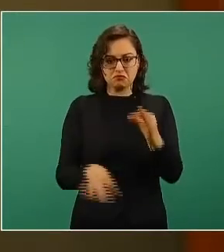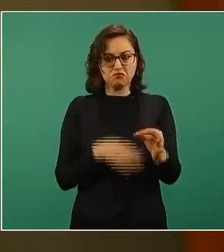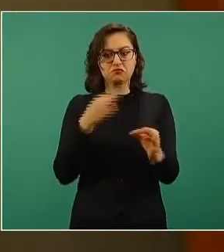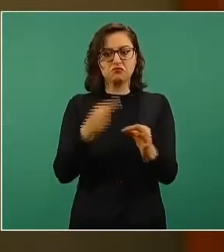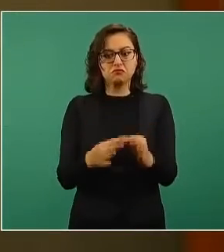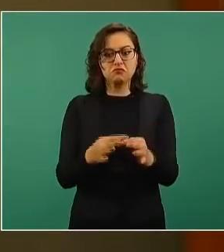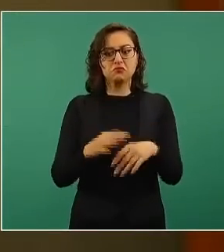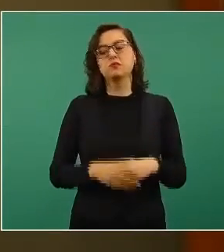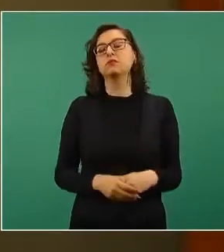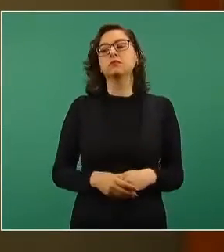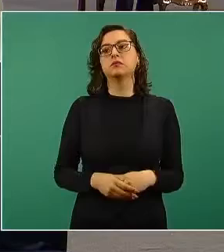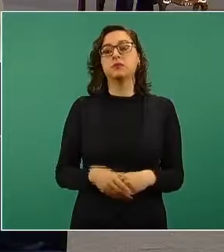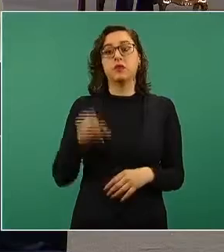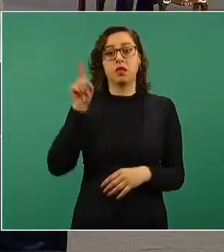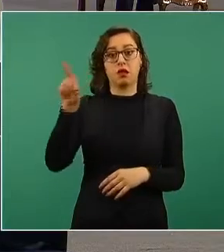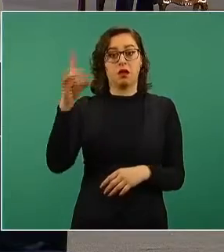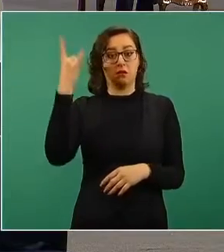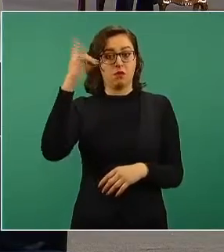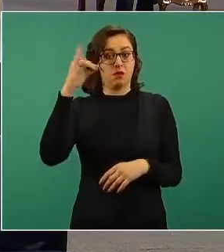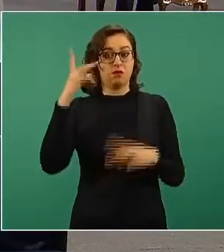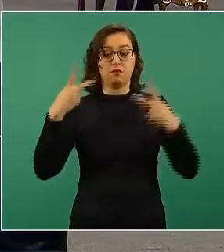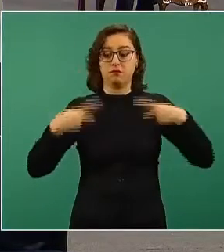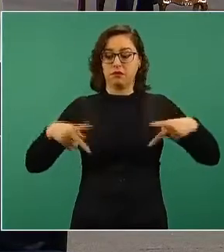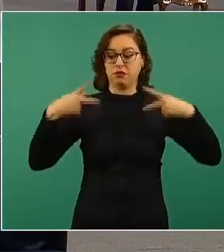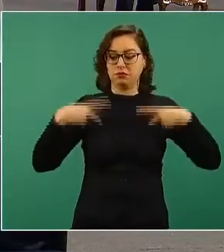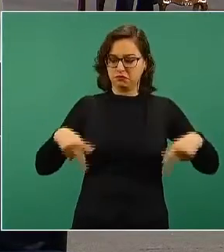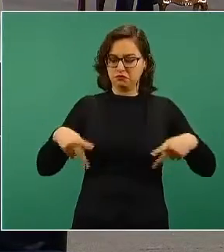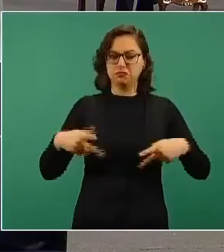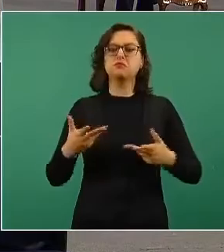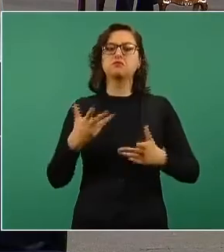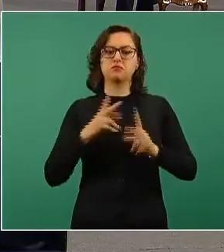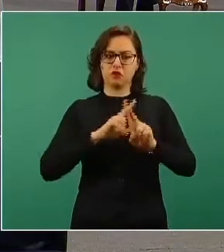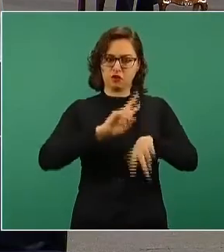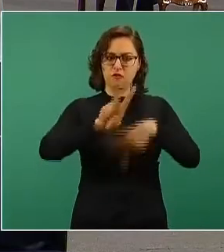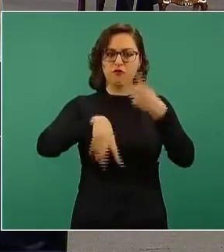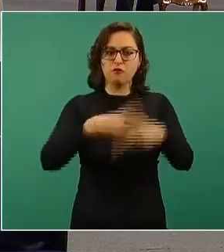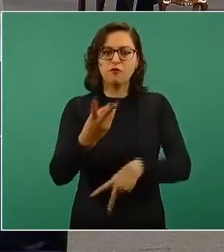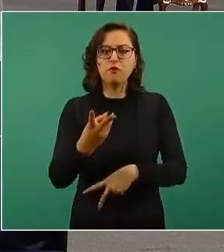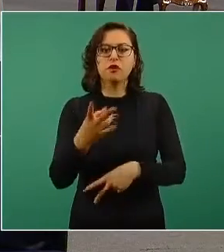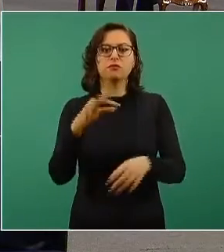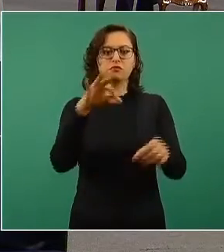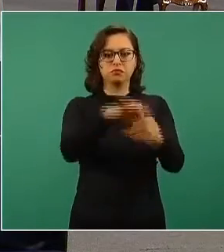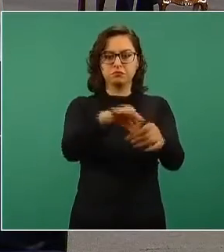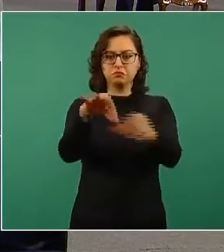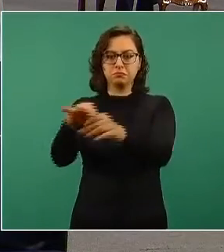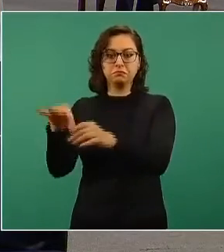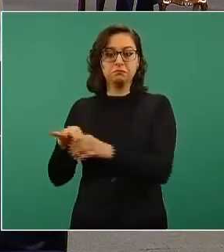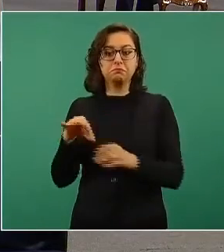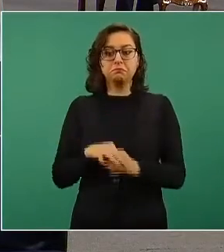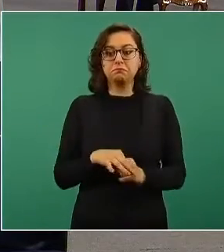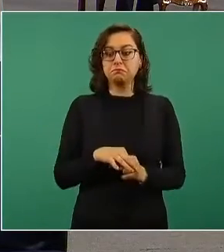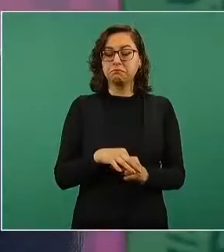a votar y desde la primera vuelta